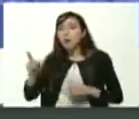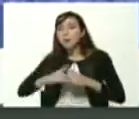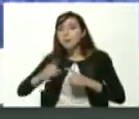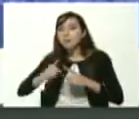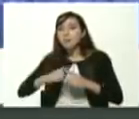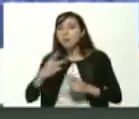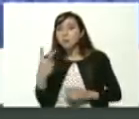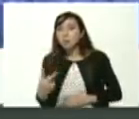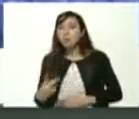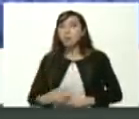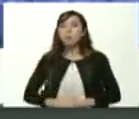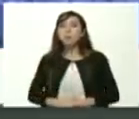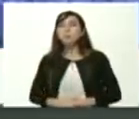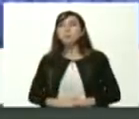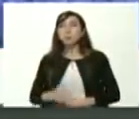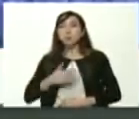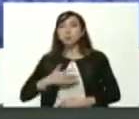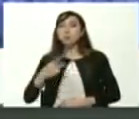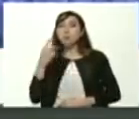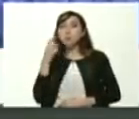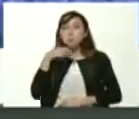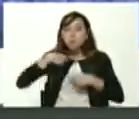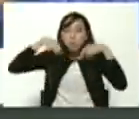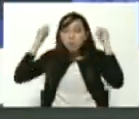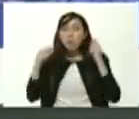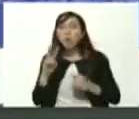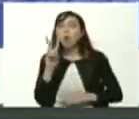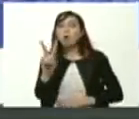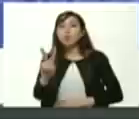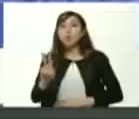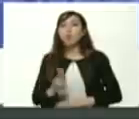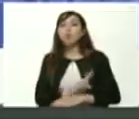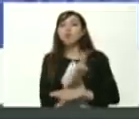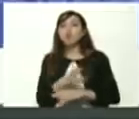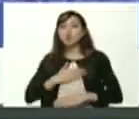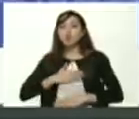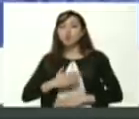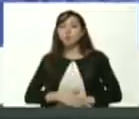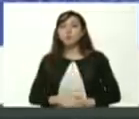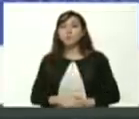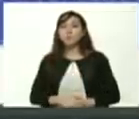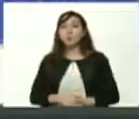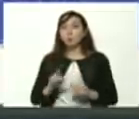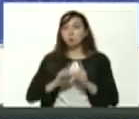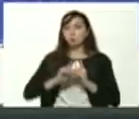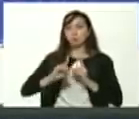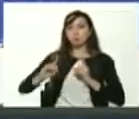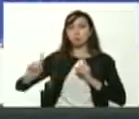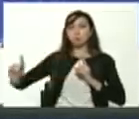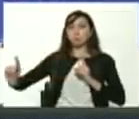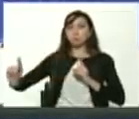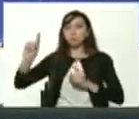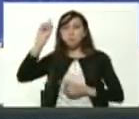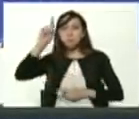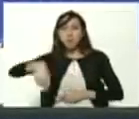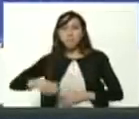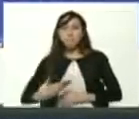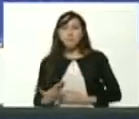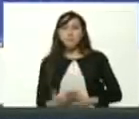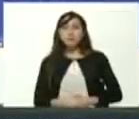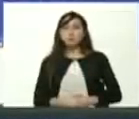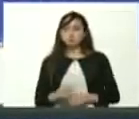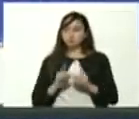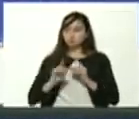brasileras yo uso tapabocas dobles y distanciamiento social de